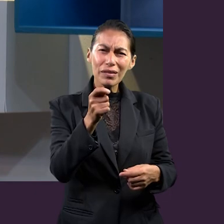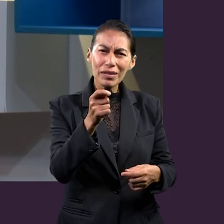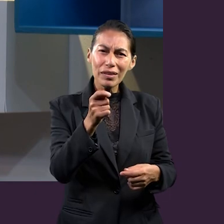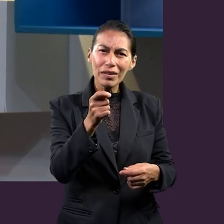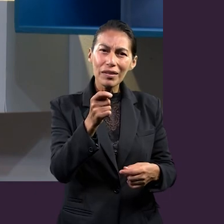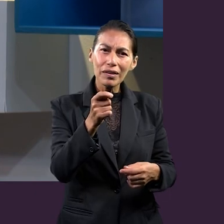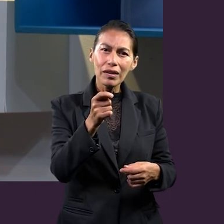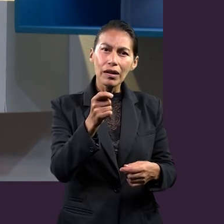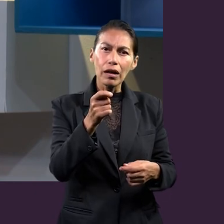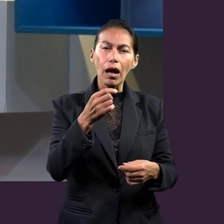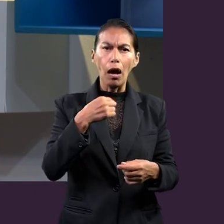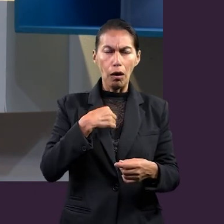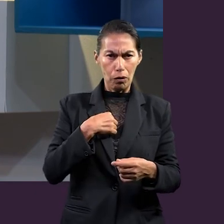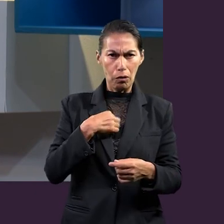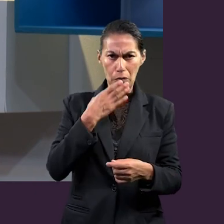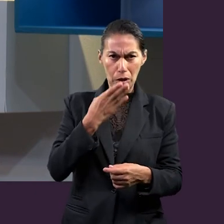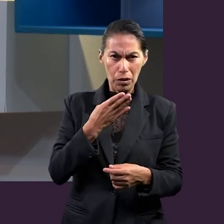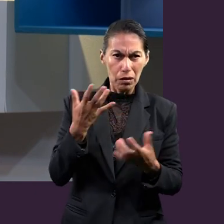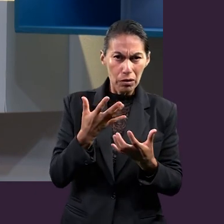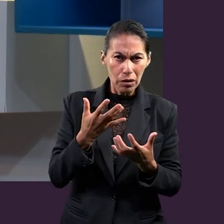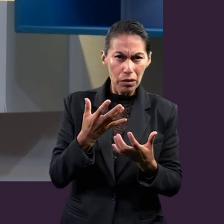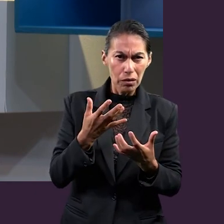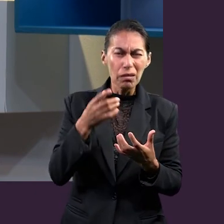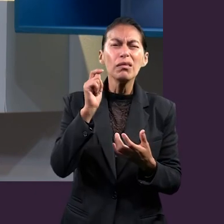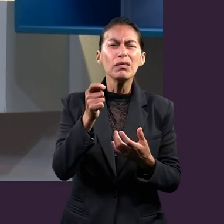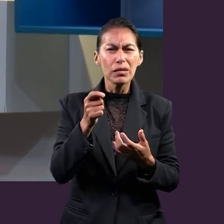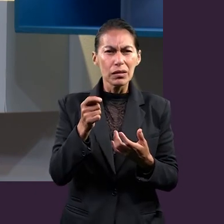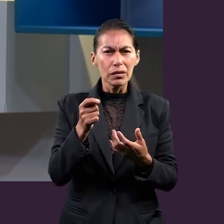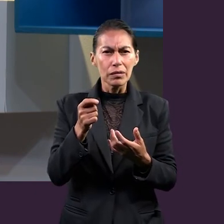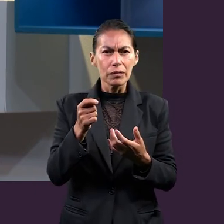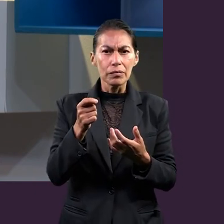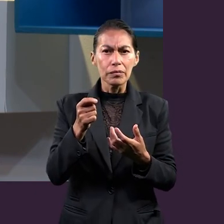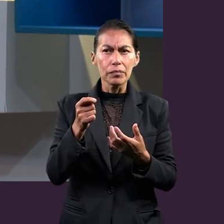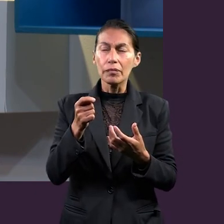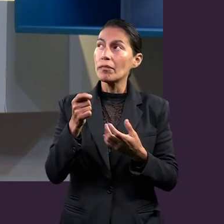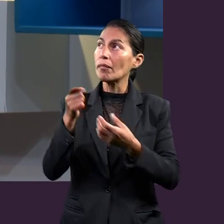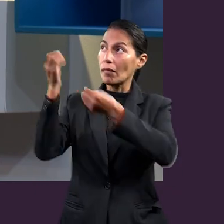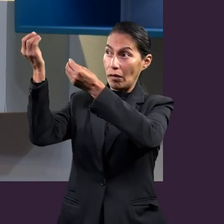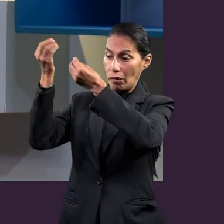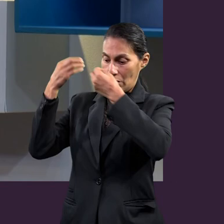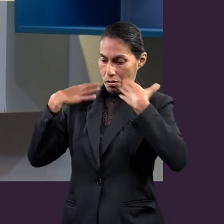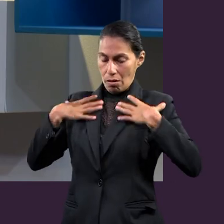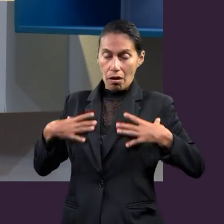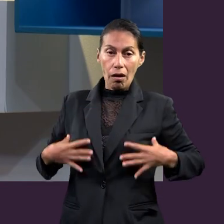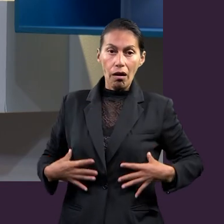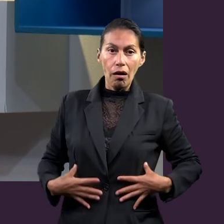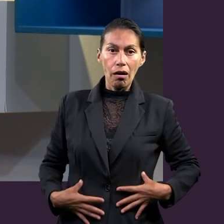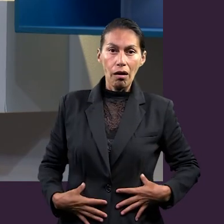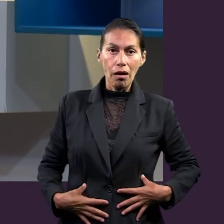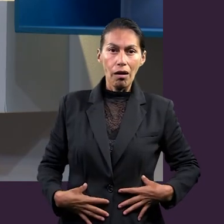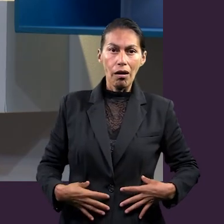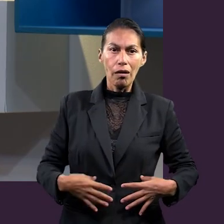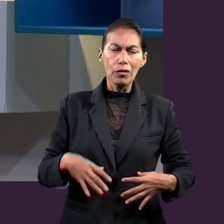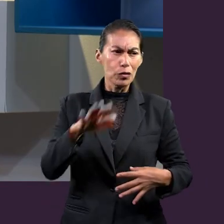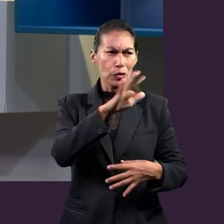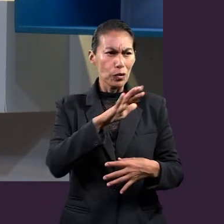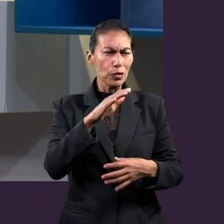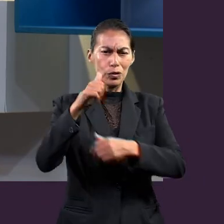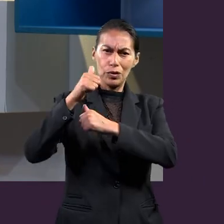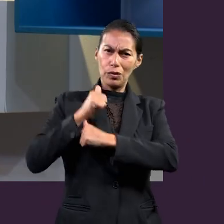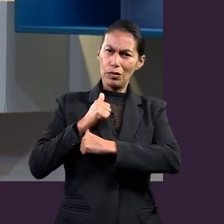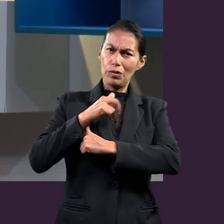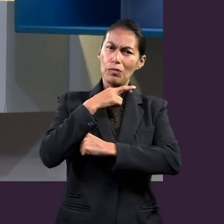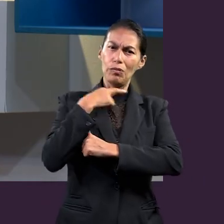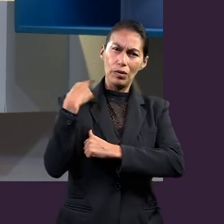justicia. ¿Qué es? ¿Es que yo me porte bien? ¿O de qué se trata? Porque la coraza era lo que